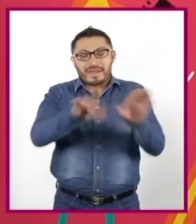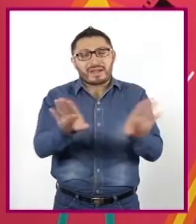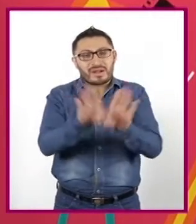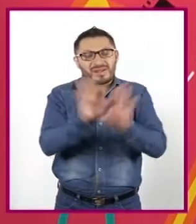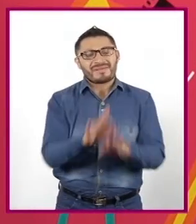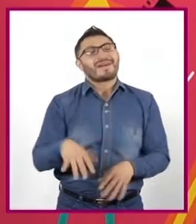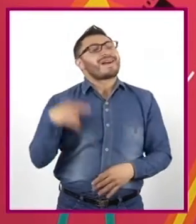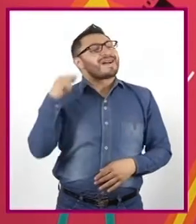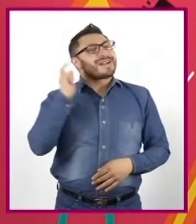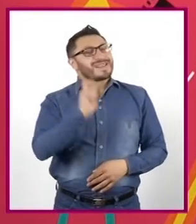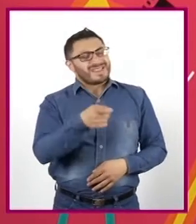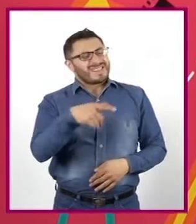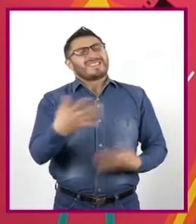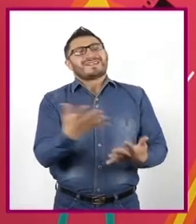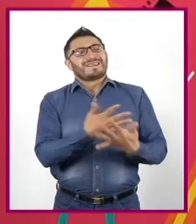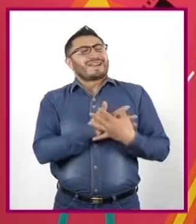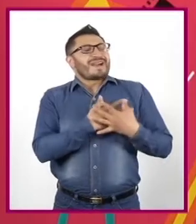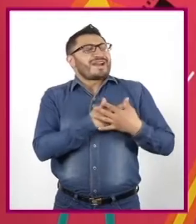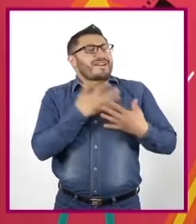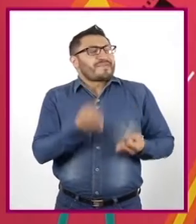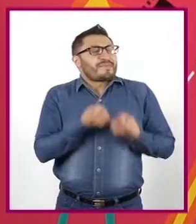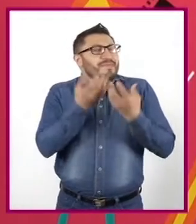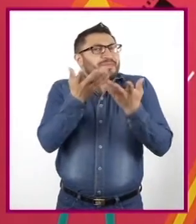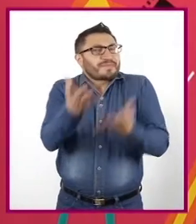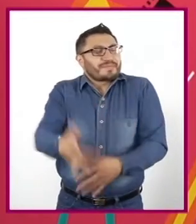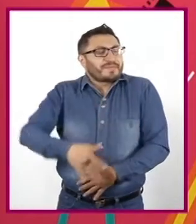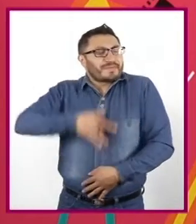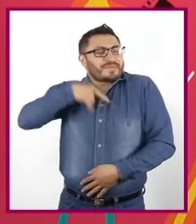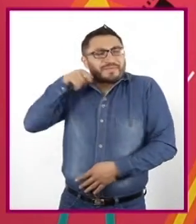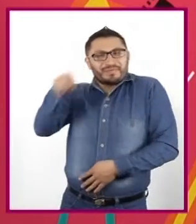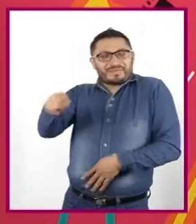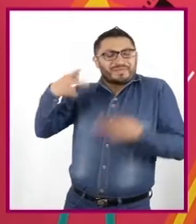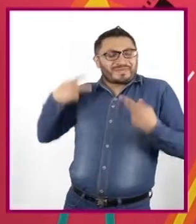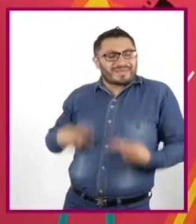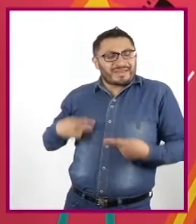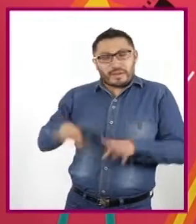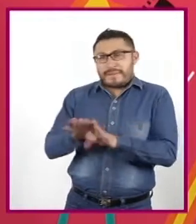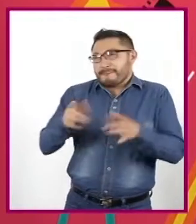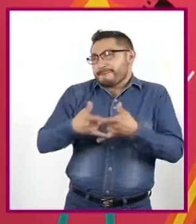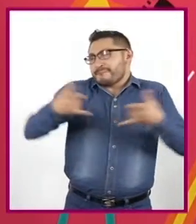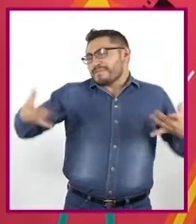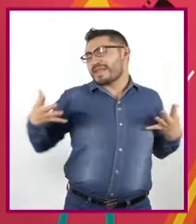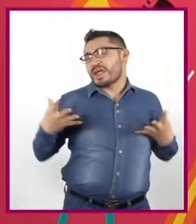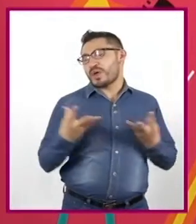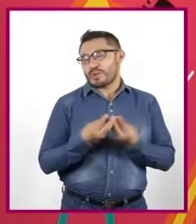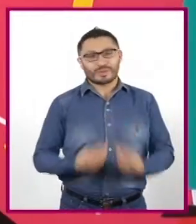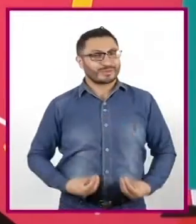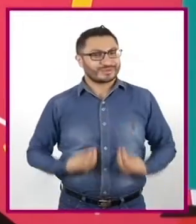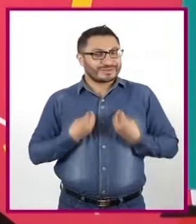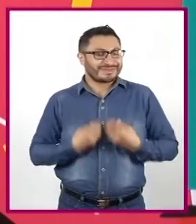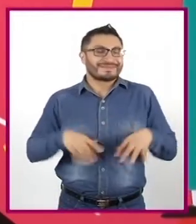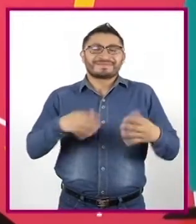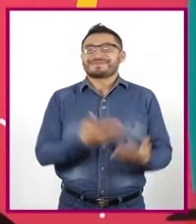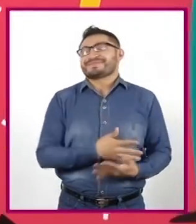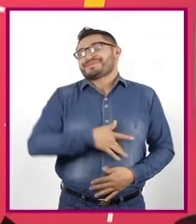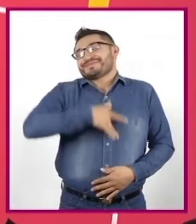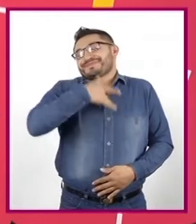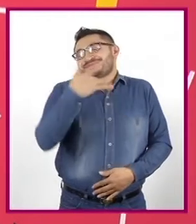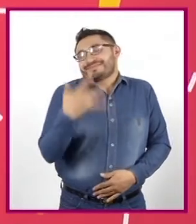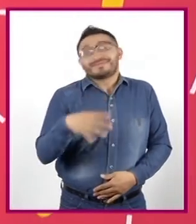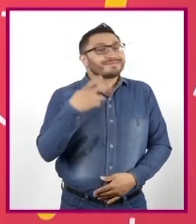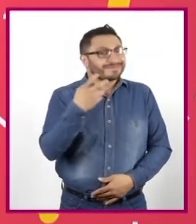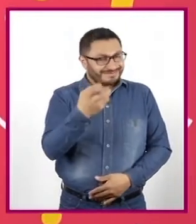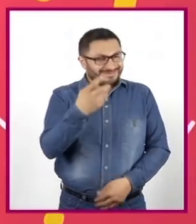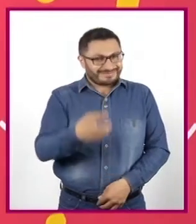amor que siento por alguien y de la historia que hemos vivido juntos. Ay, por